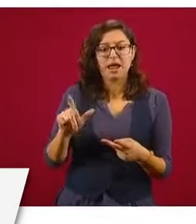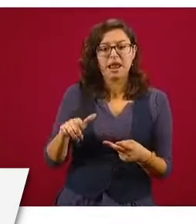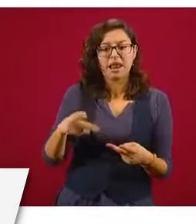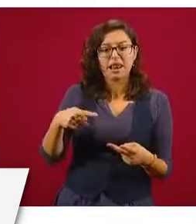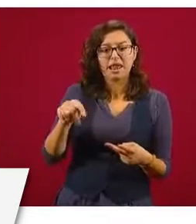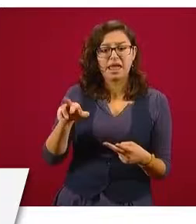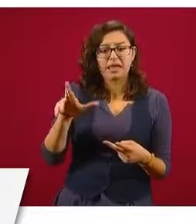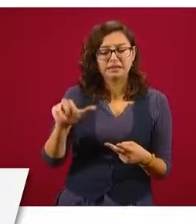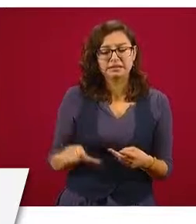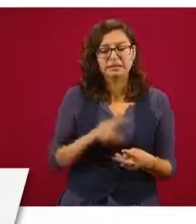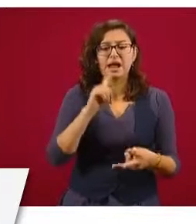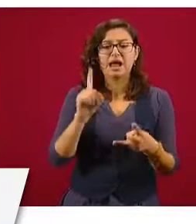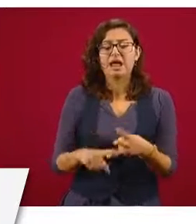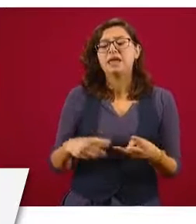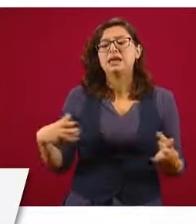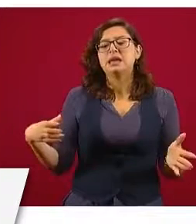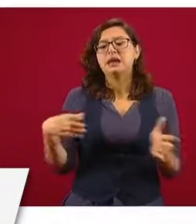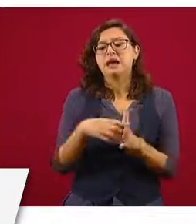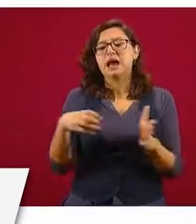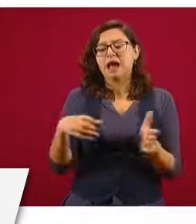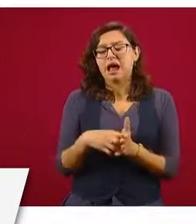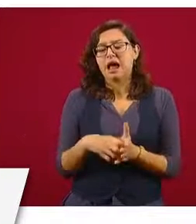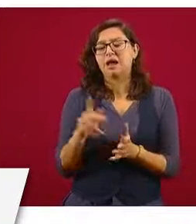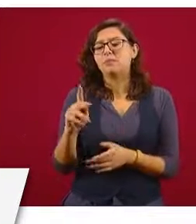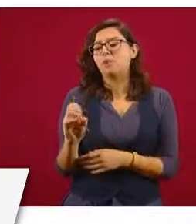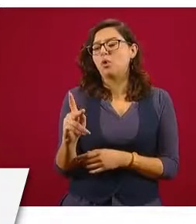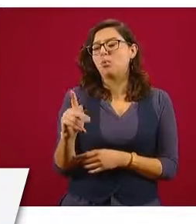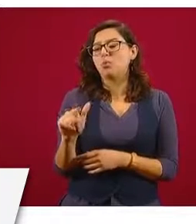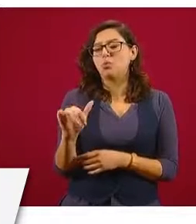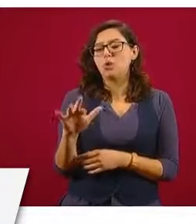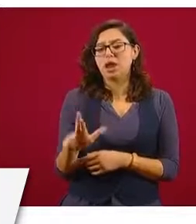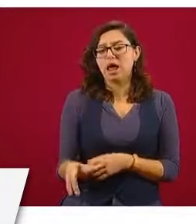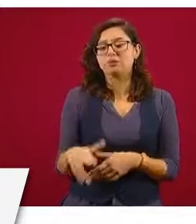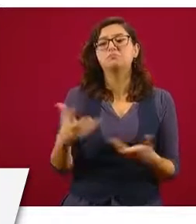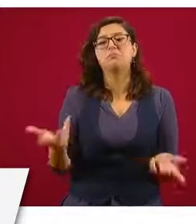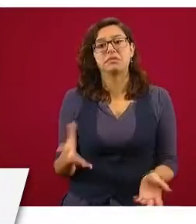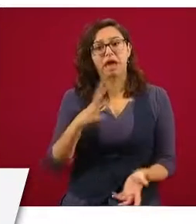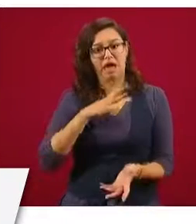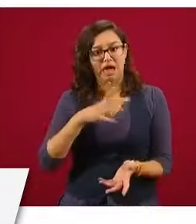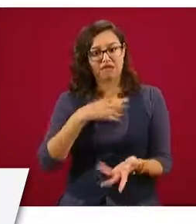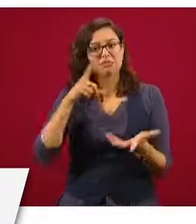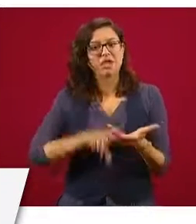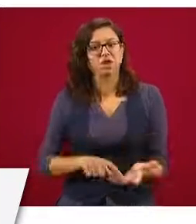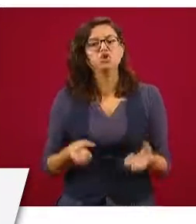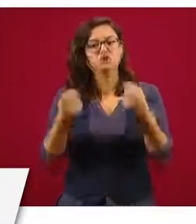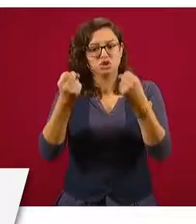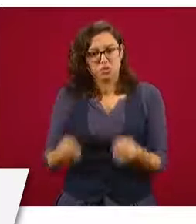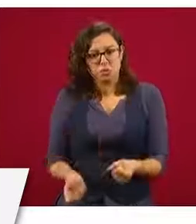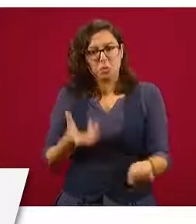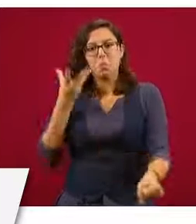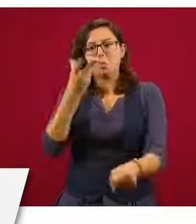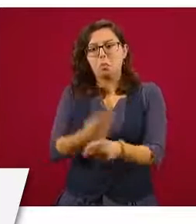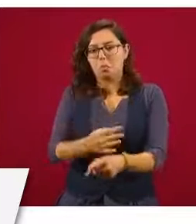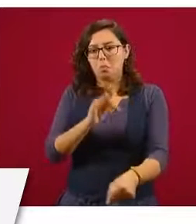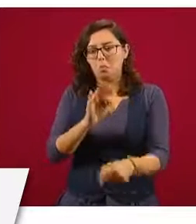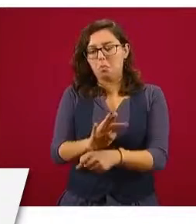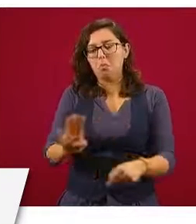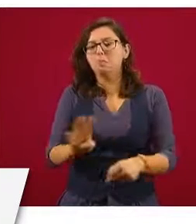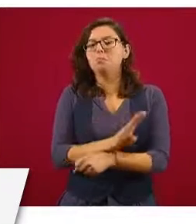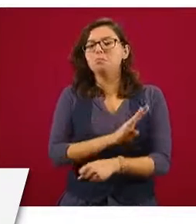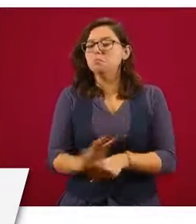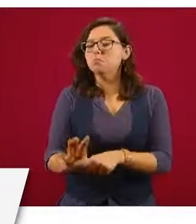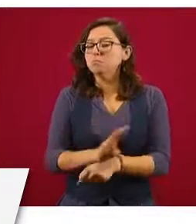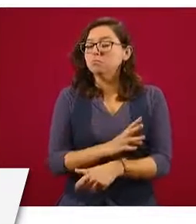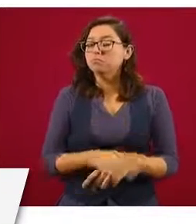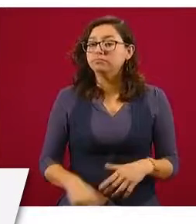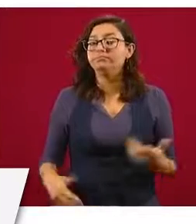dan seguro contra robo como un beneficio adicional. Hay que fijarse más en los